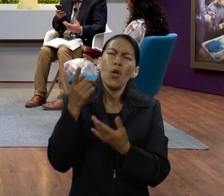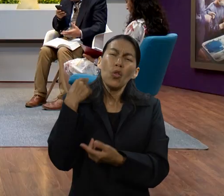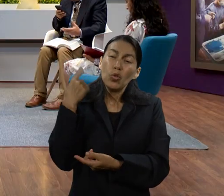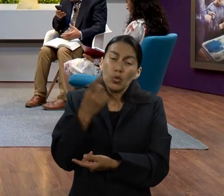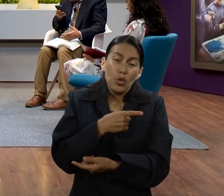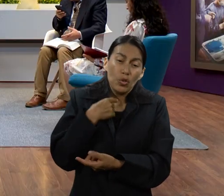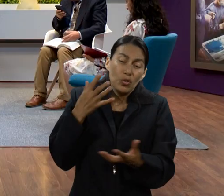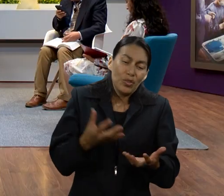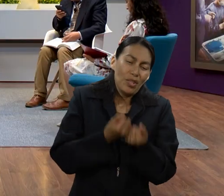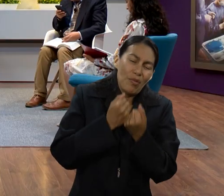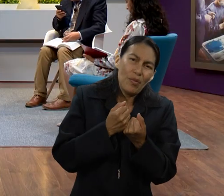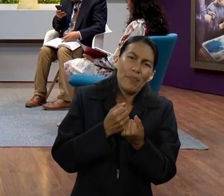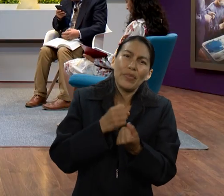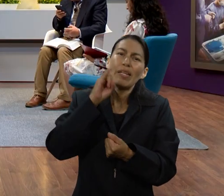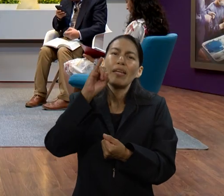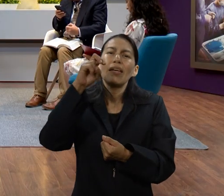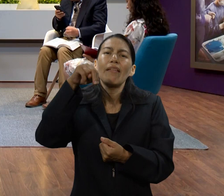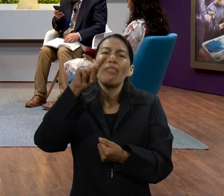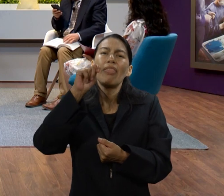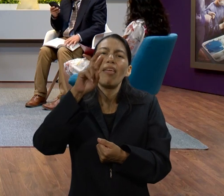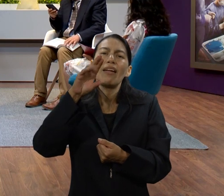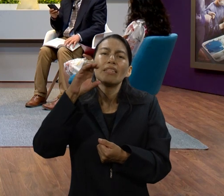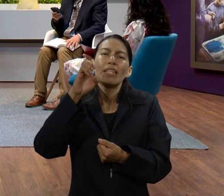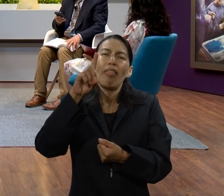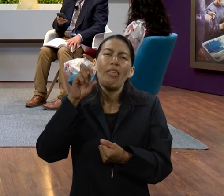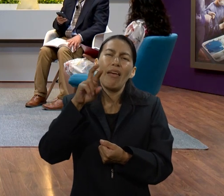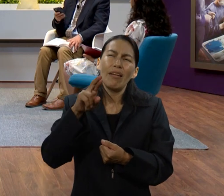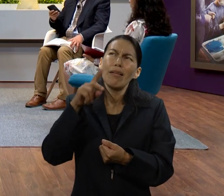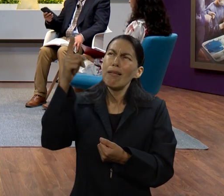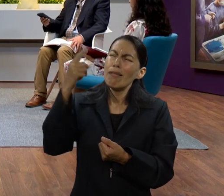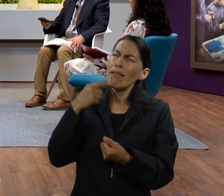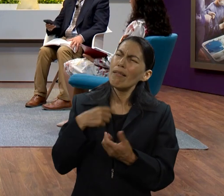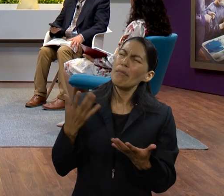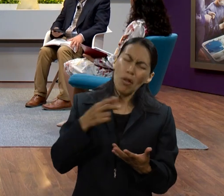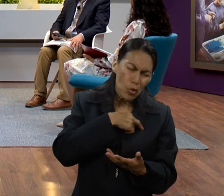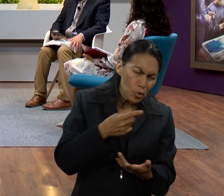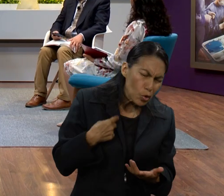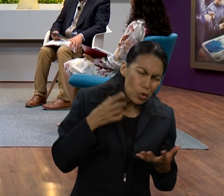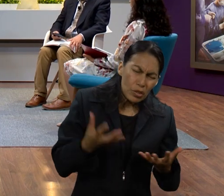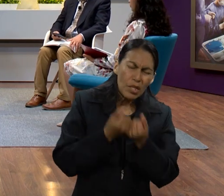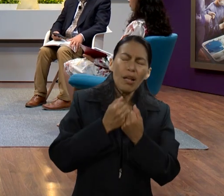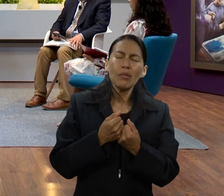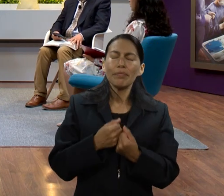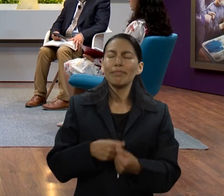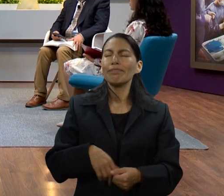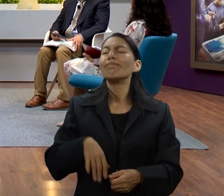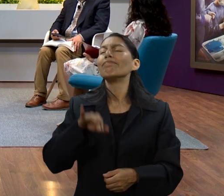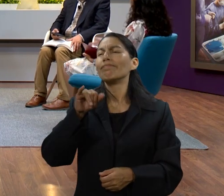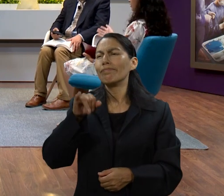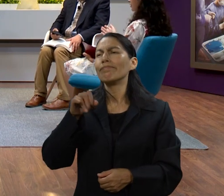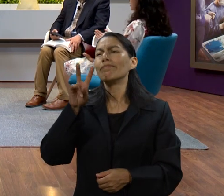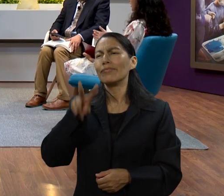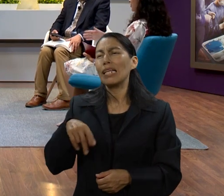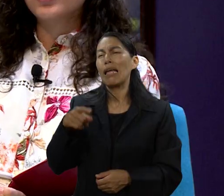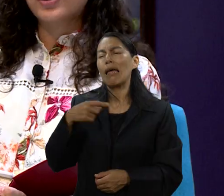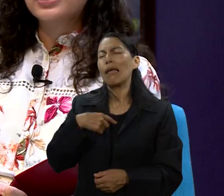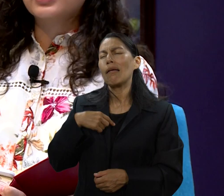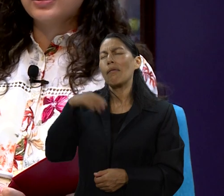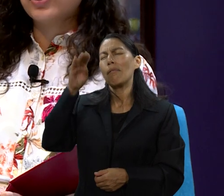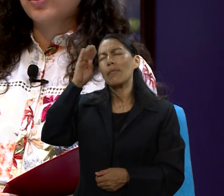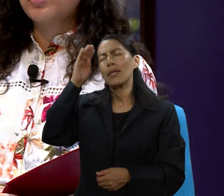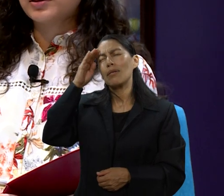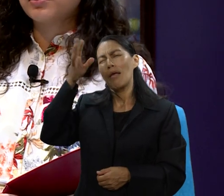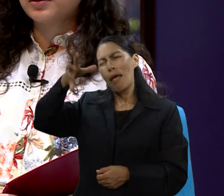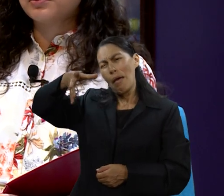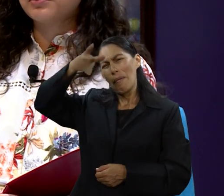Quien pagó el precio de su redención conoce el valor del ser humano. Gracias a Dios por nuestro intercesor. Amén. Así es, yo también, siguiendo con